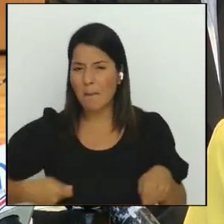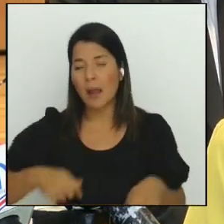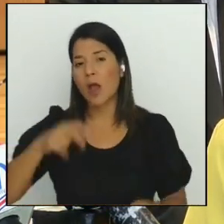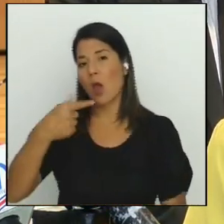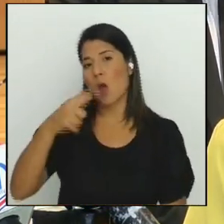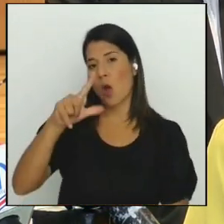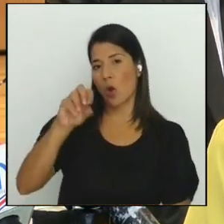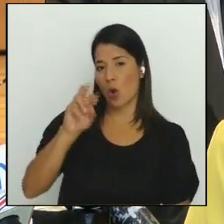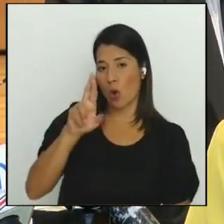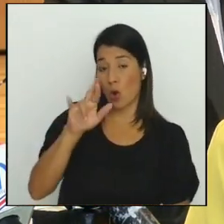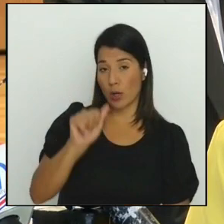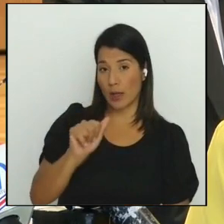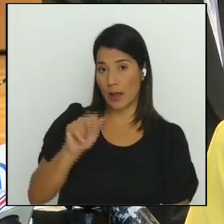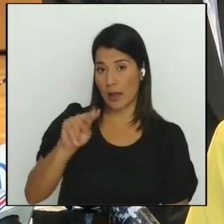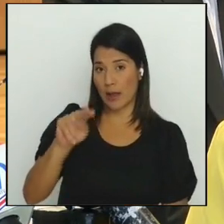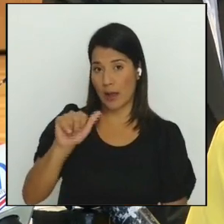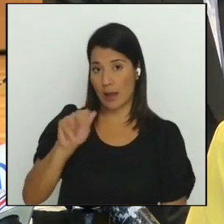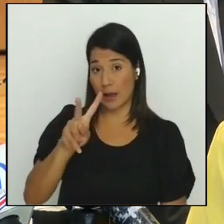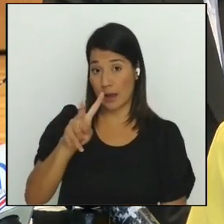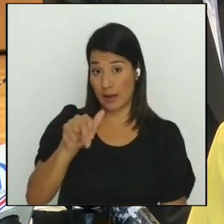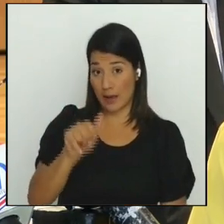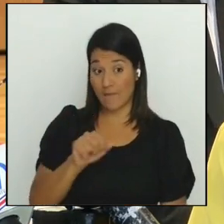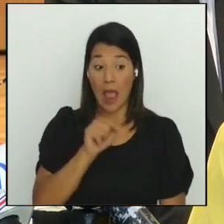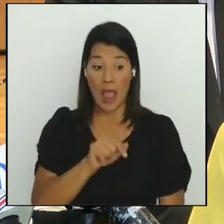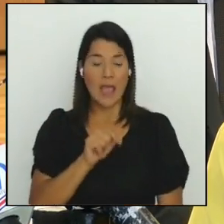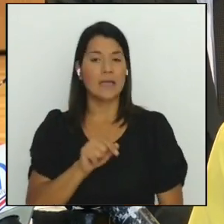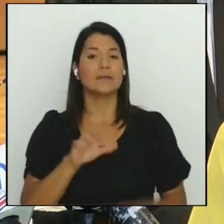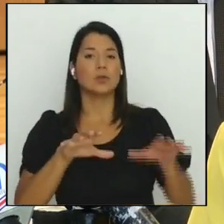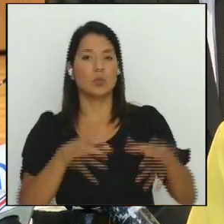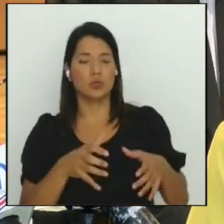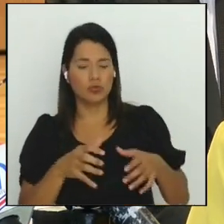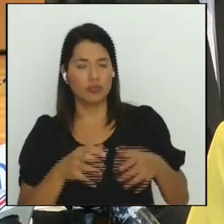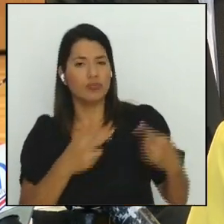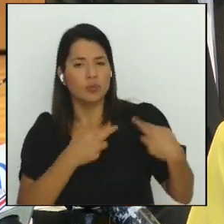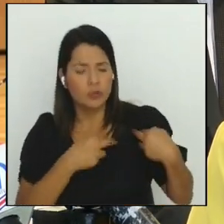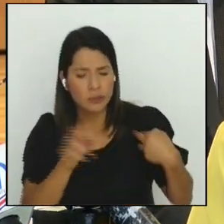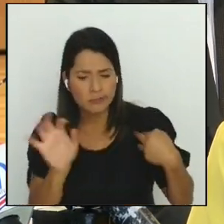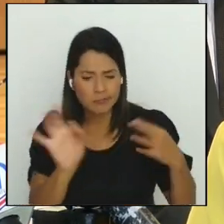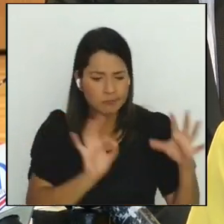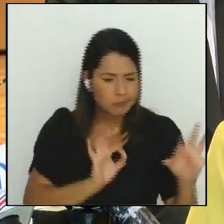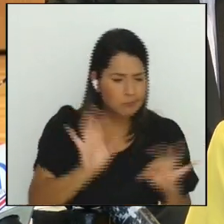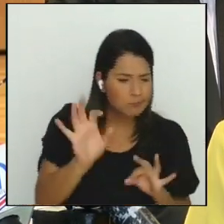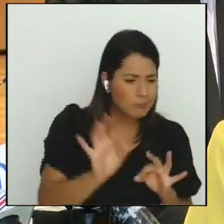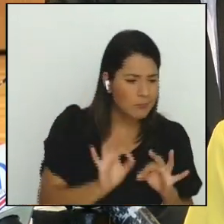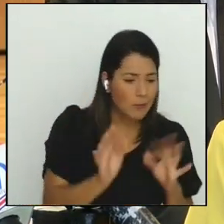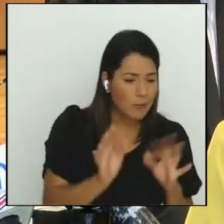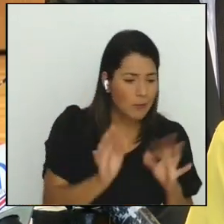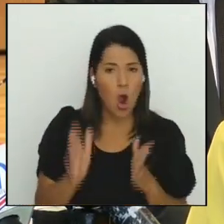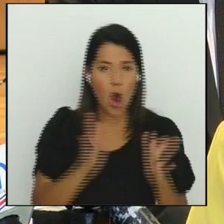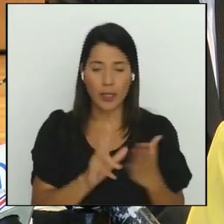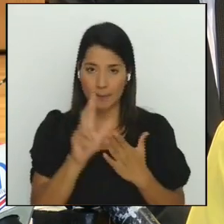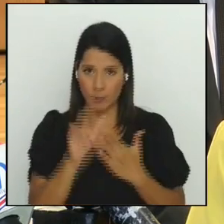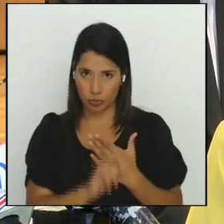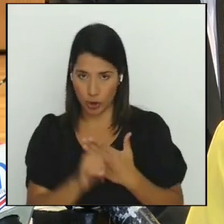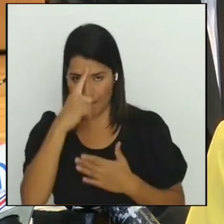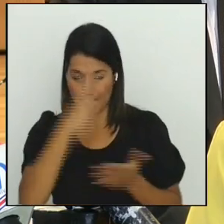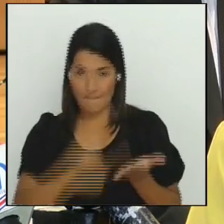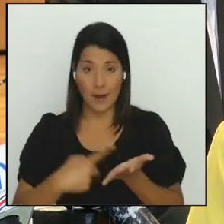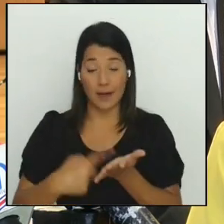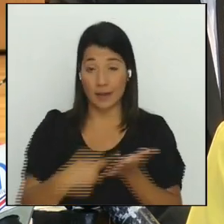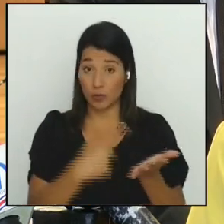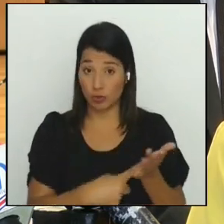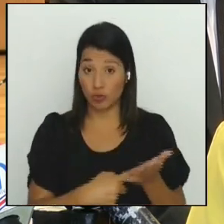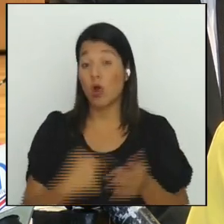proyectos para ir viendo cuáles son los que siguen, cuáles son los que vienen. Yo voy a meter en la agenda de